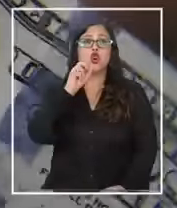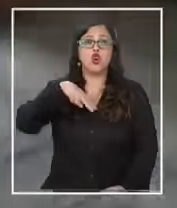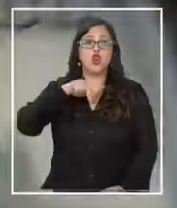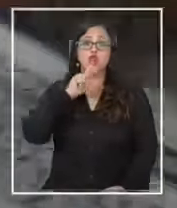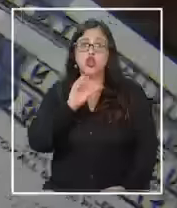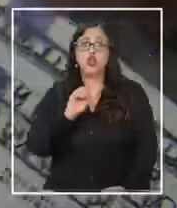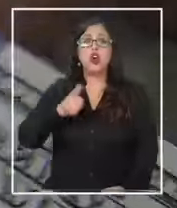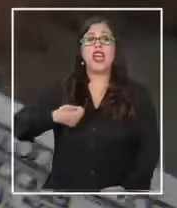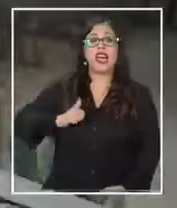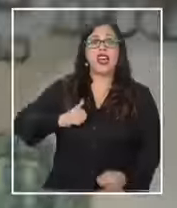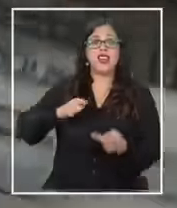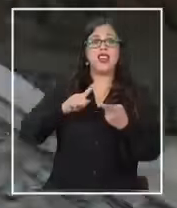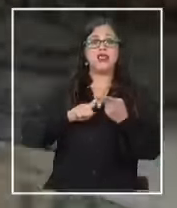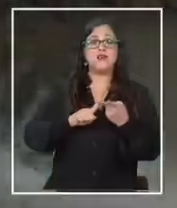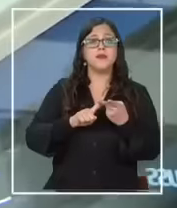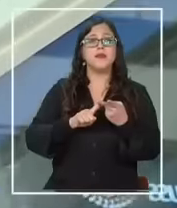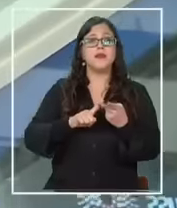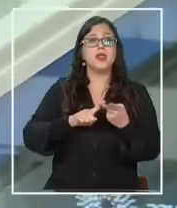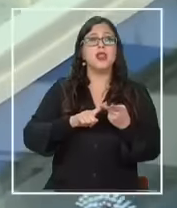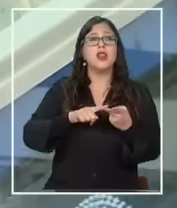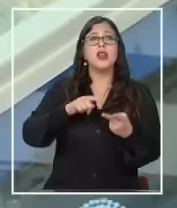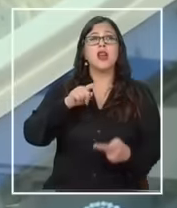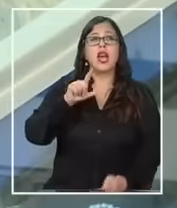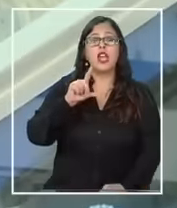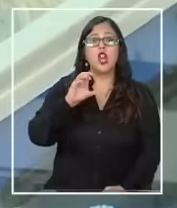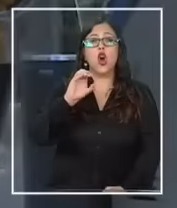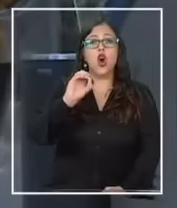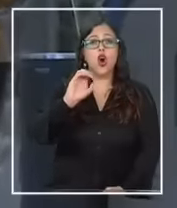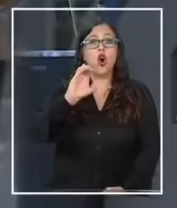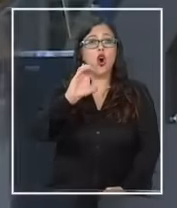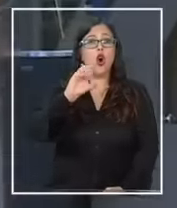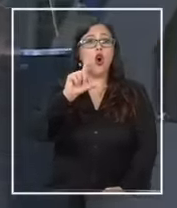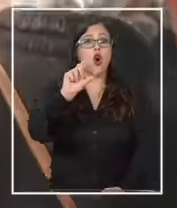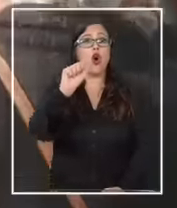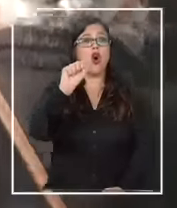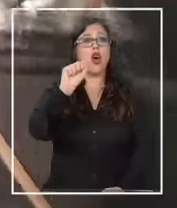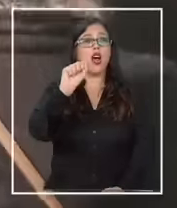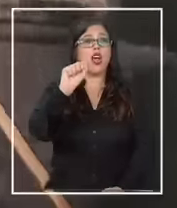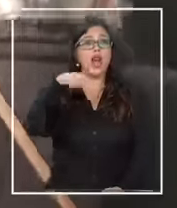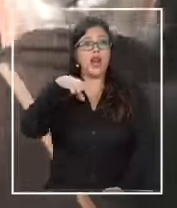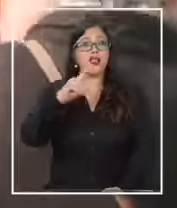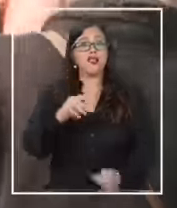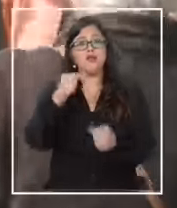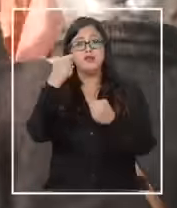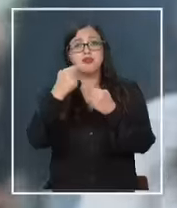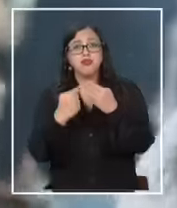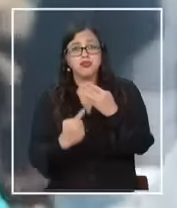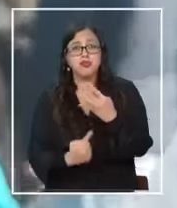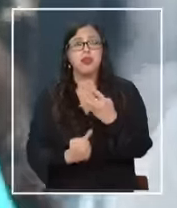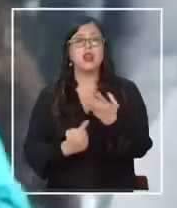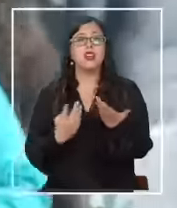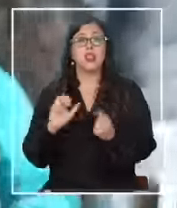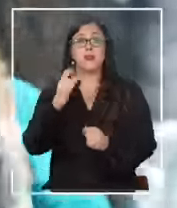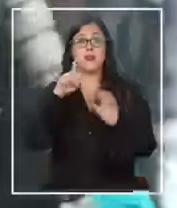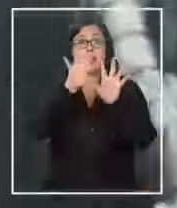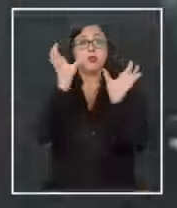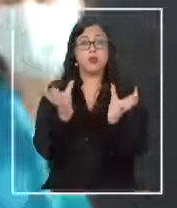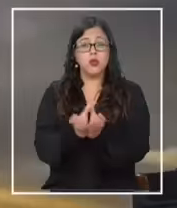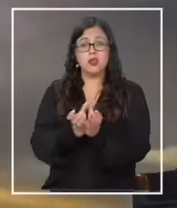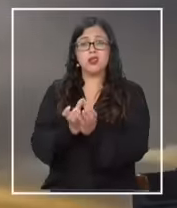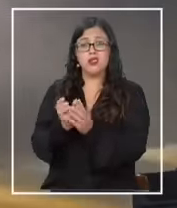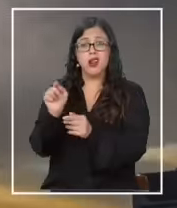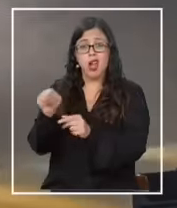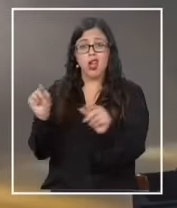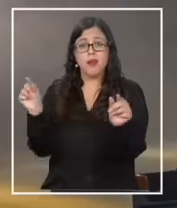neozelandesa Oakland o la portuguesa Lisboa por nombrar algunas todas del llamado primer mundo resultan más